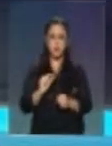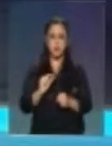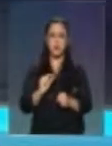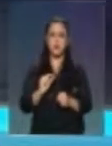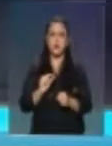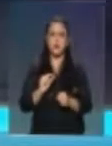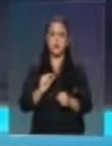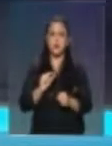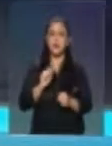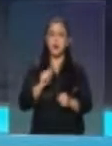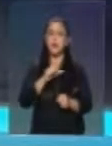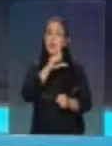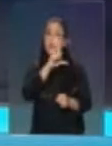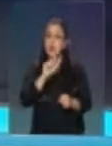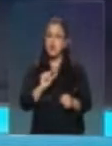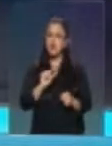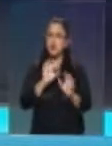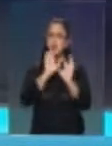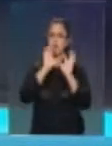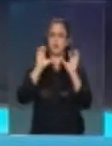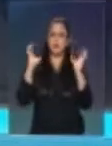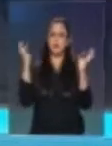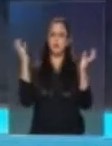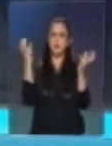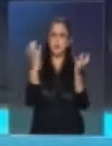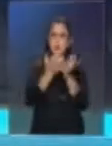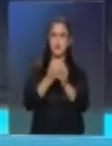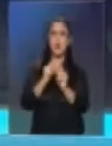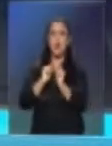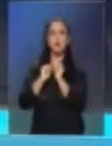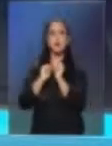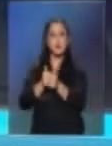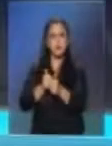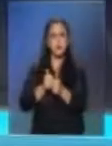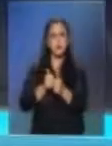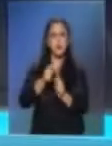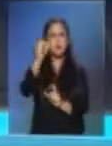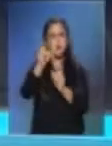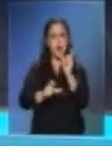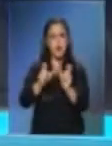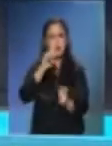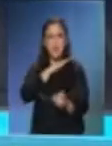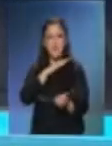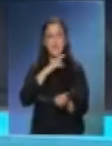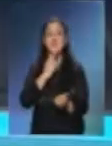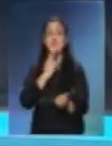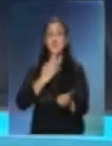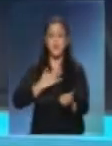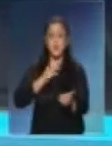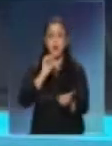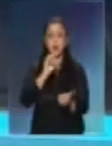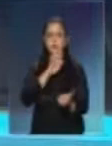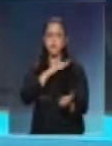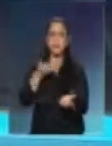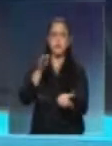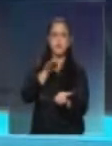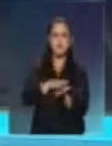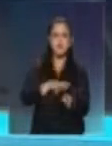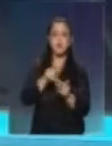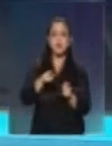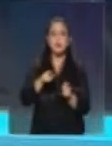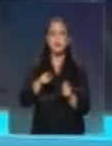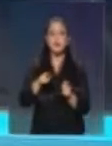residuos en el medio ambiente se ha convertido en un desafío de vida o muerte para la humanidad y la comunidad científica lidera los